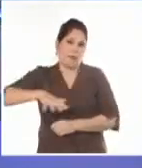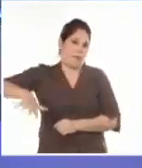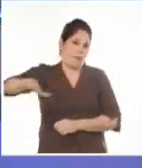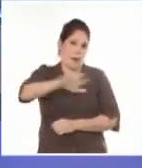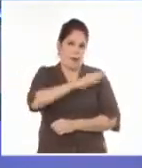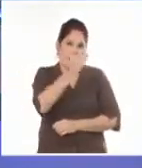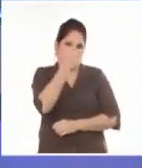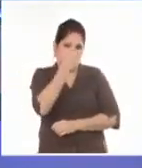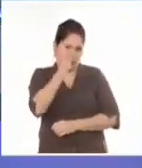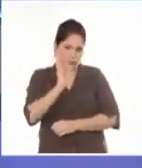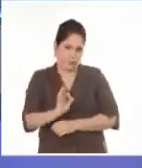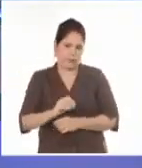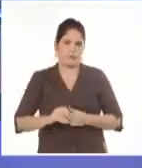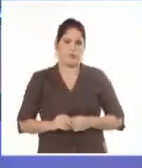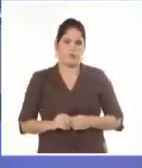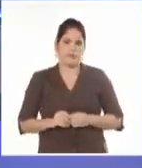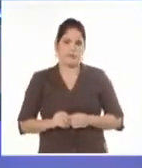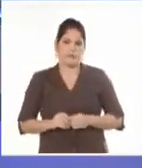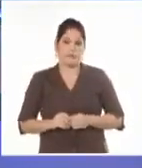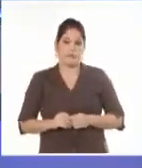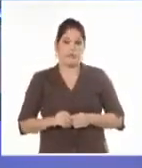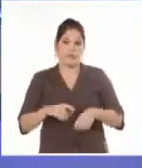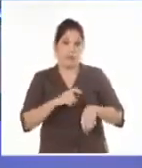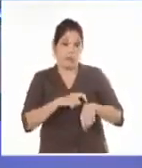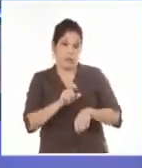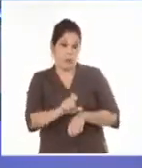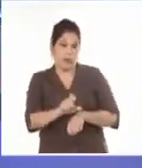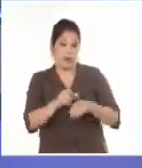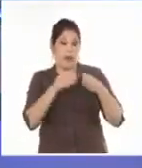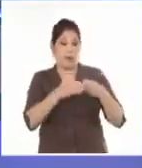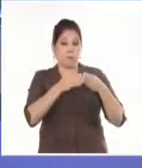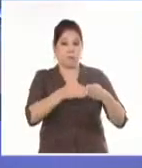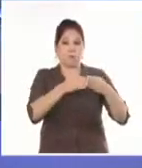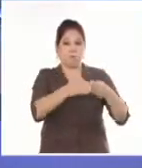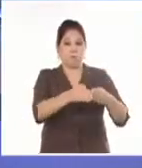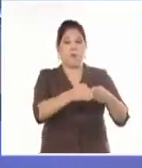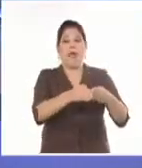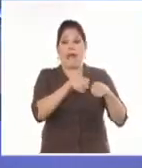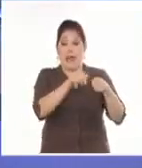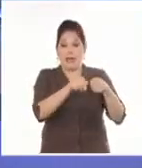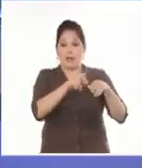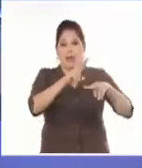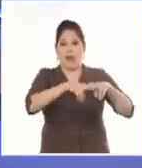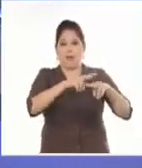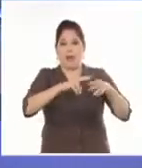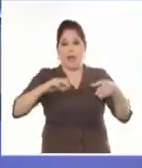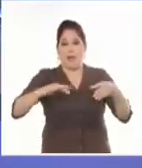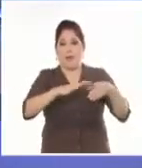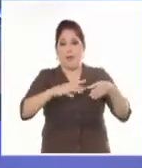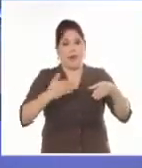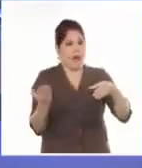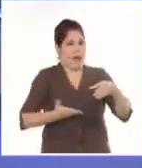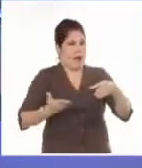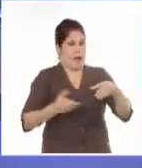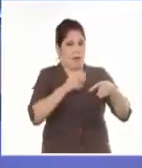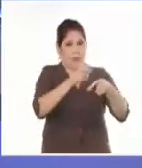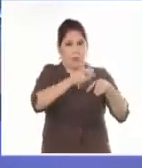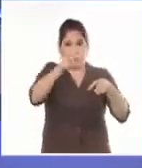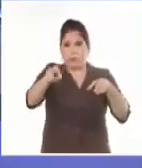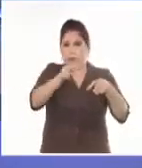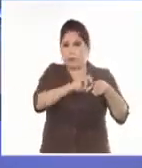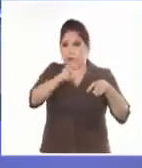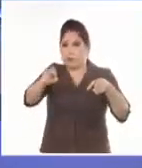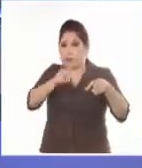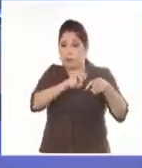los productos a las provincias. En las últimas horas, la terminal Iphone en la Bahía Habanera aumentó los ritmos de manipulación de cargas en un